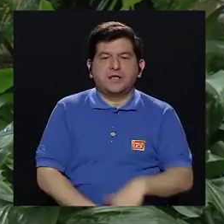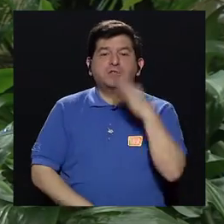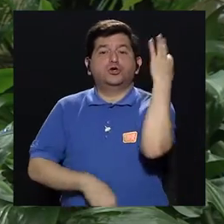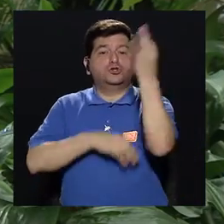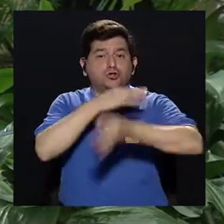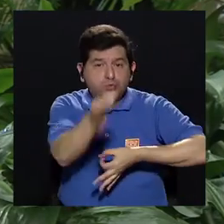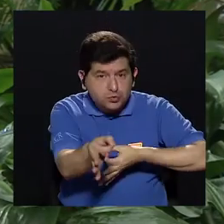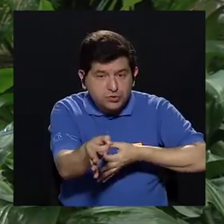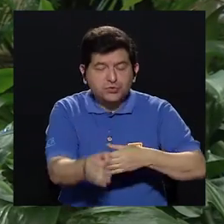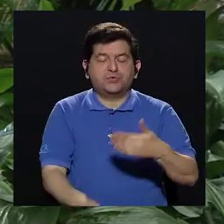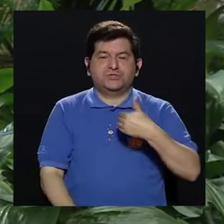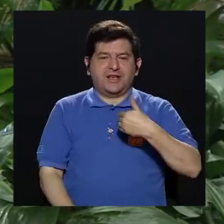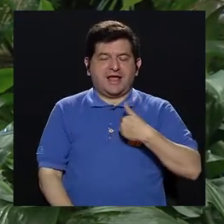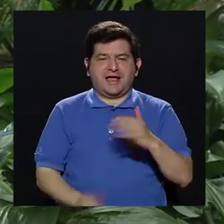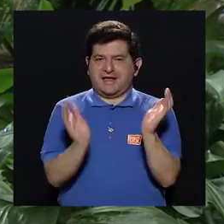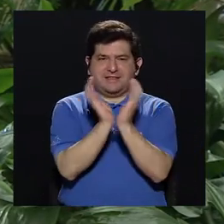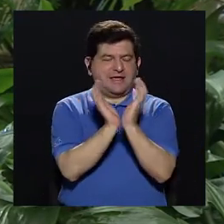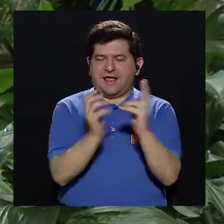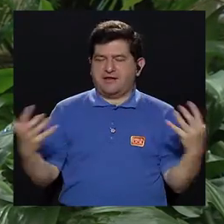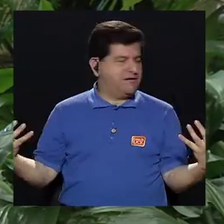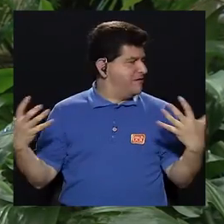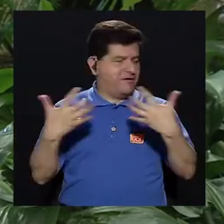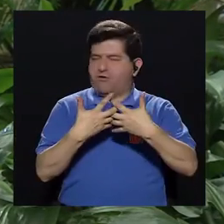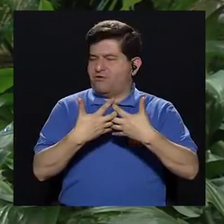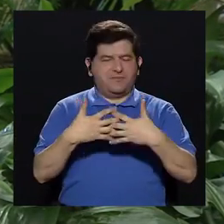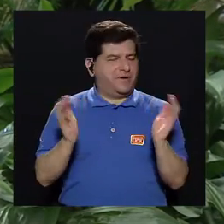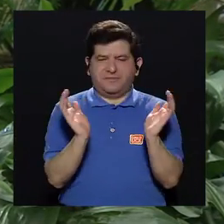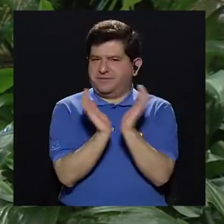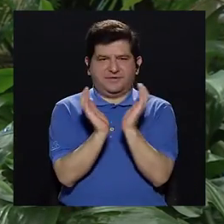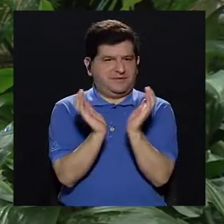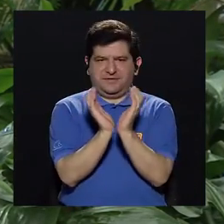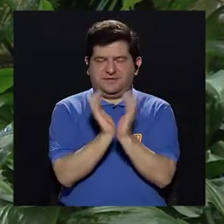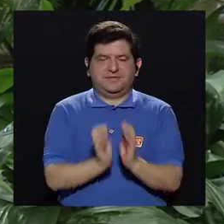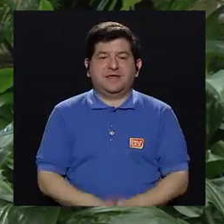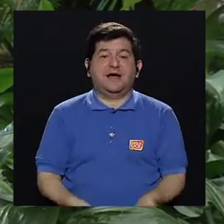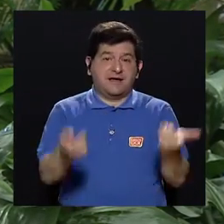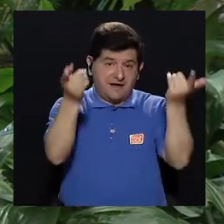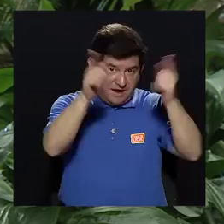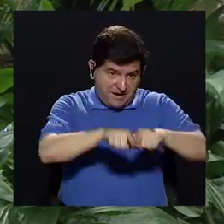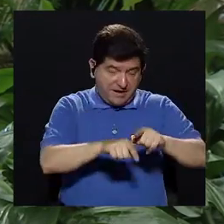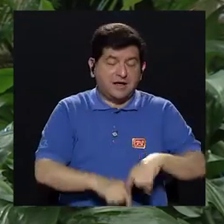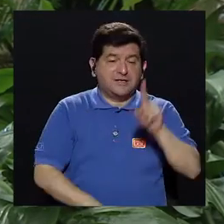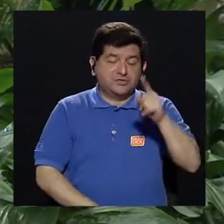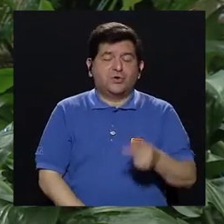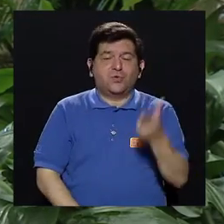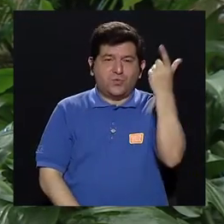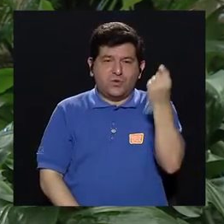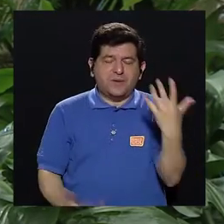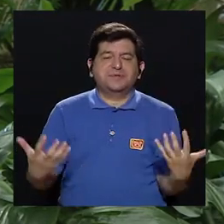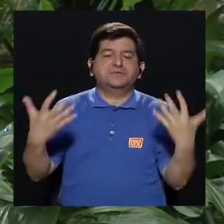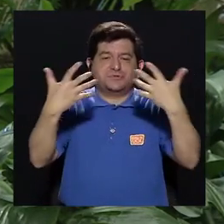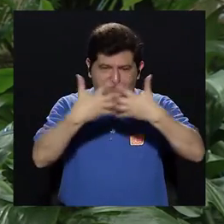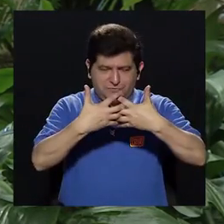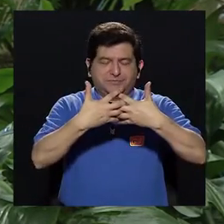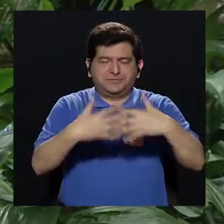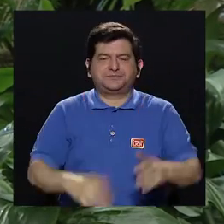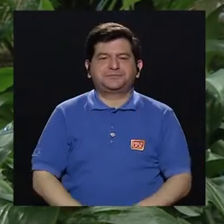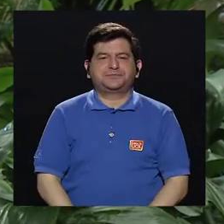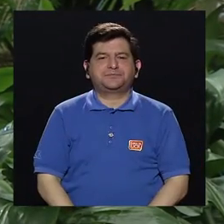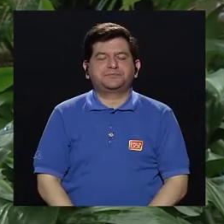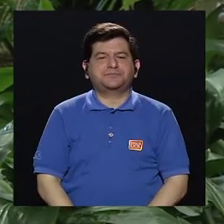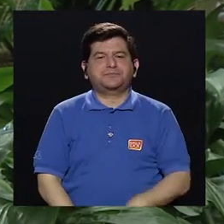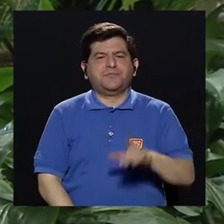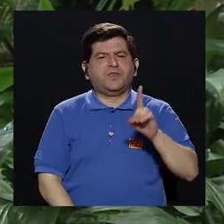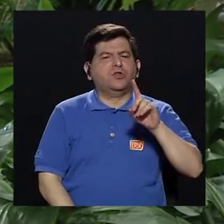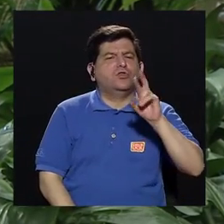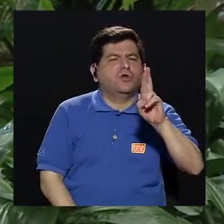sustituye la de la caja, no complementa la de la caja como lo es una pensión complementaria. Doctor,